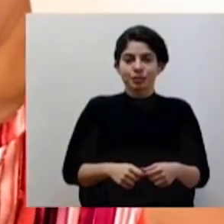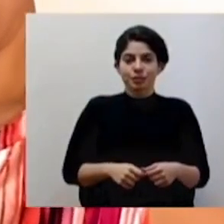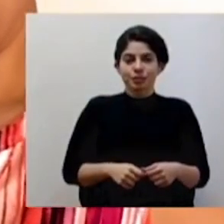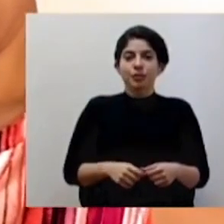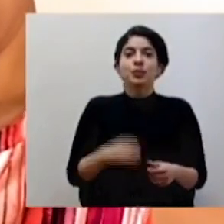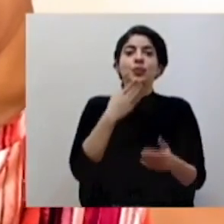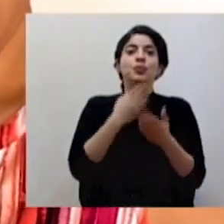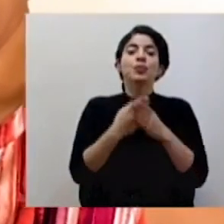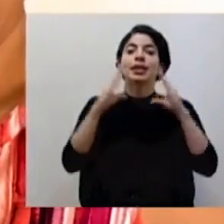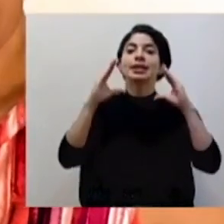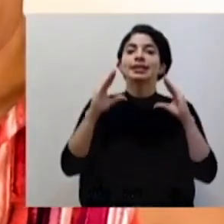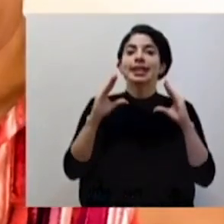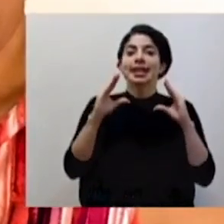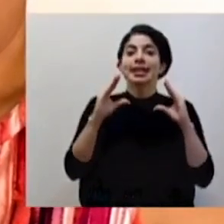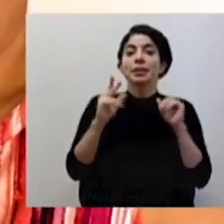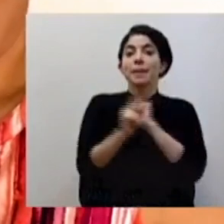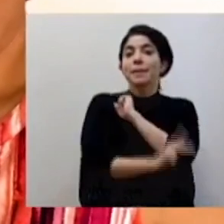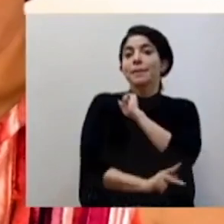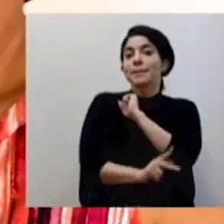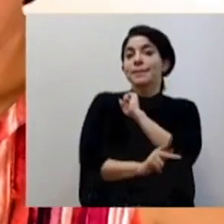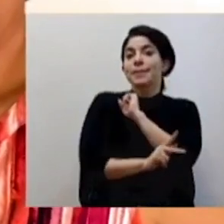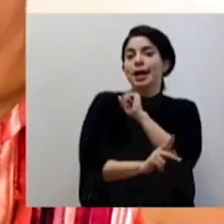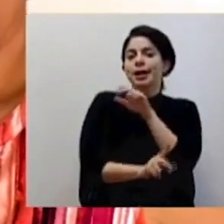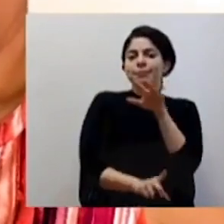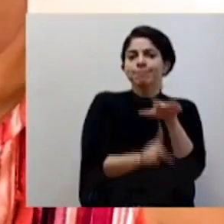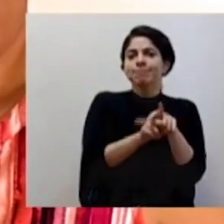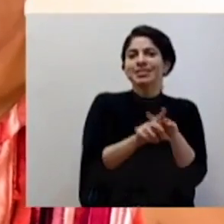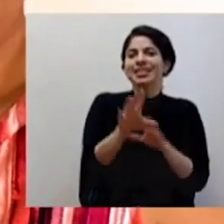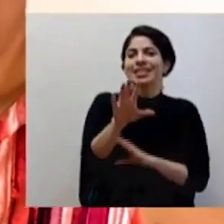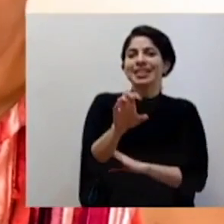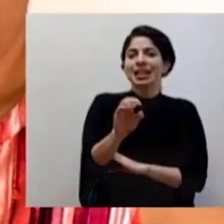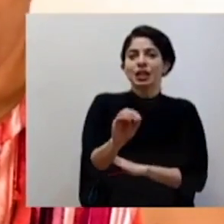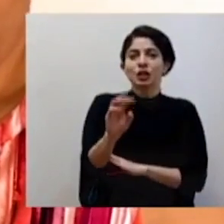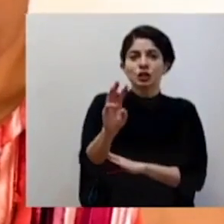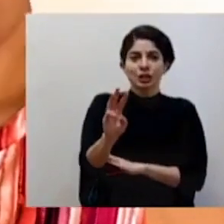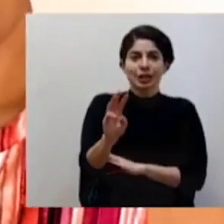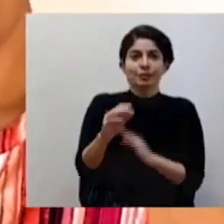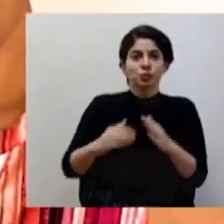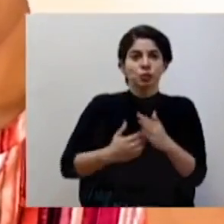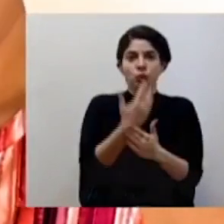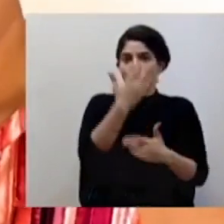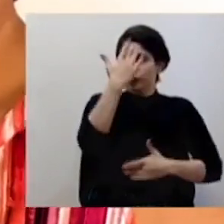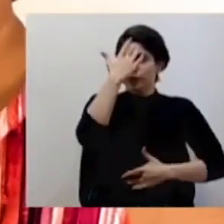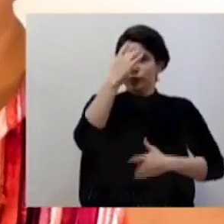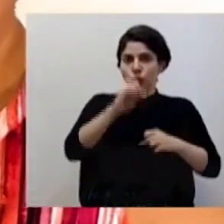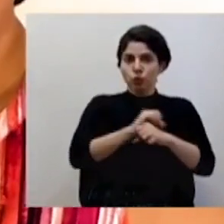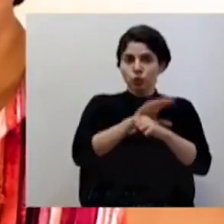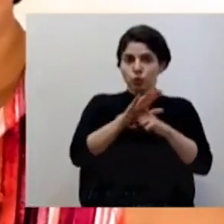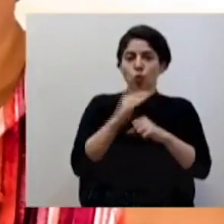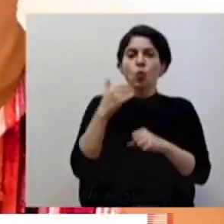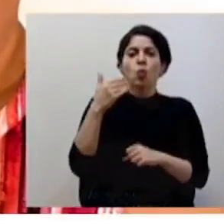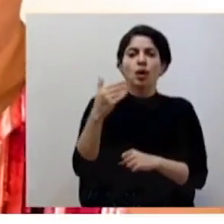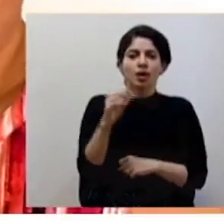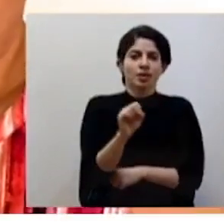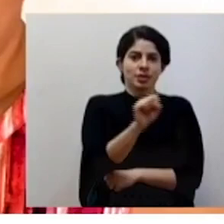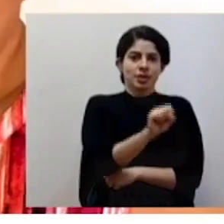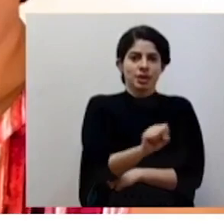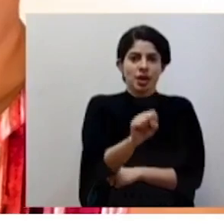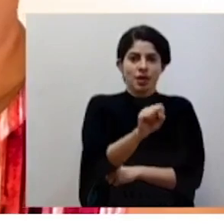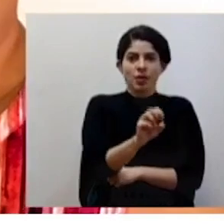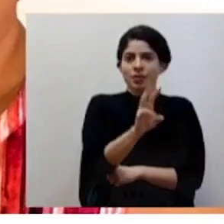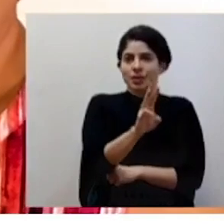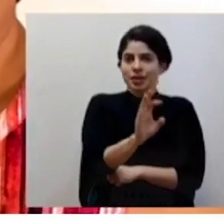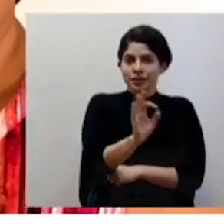Buenas tardes. El país registró 506 casos nuevos de COVID-19 para el día sábado